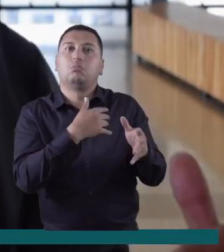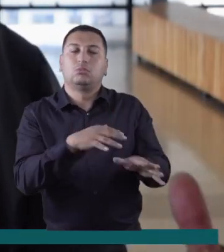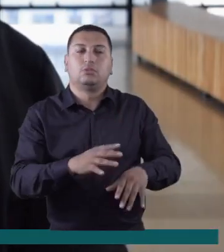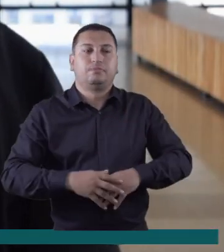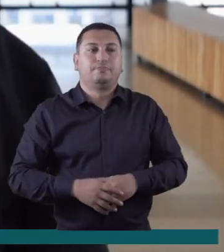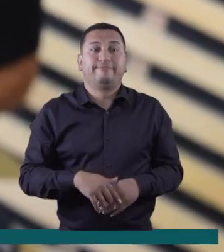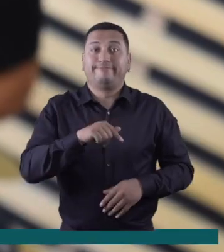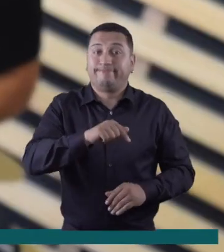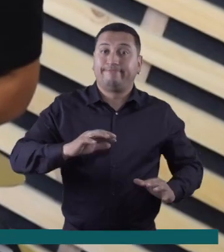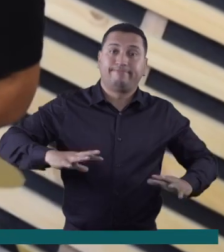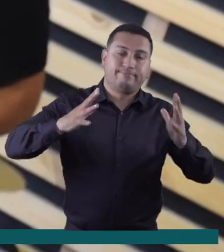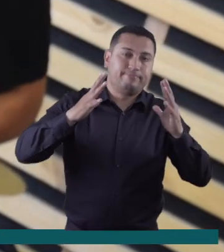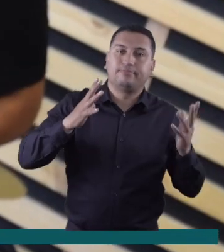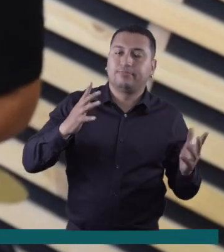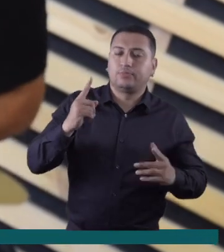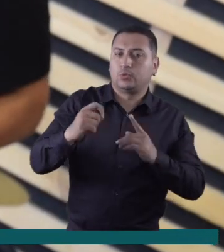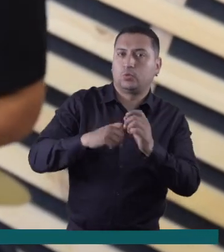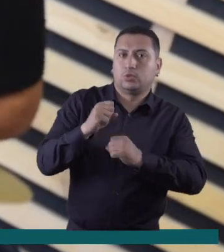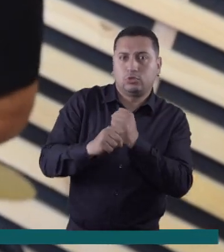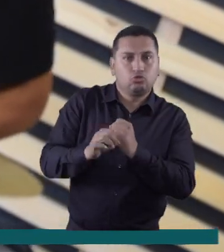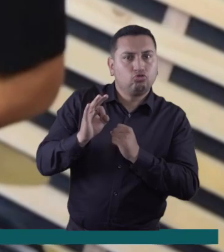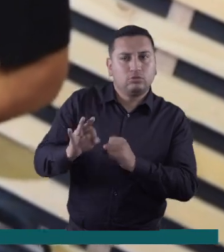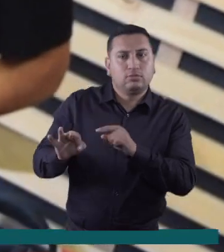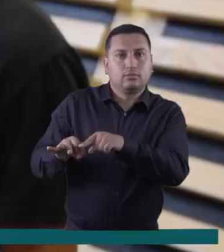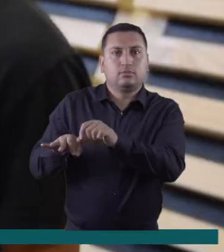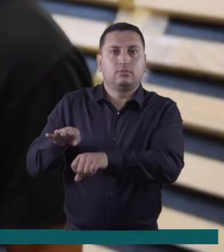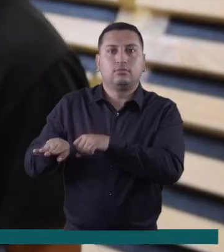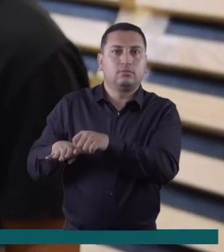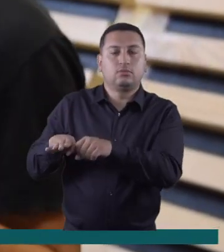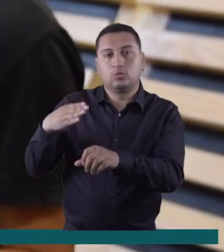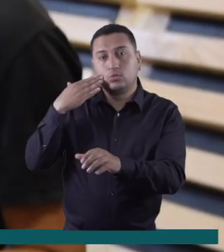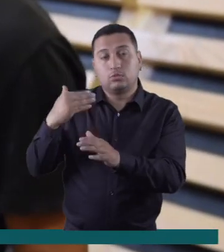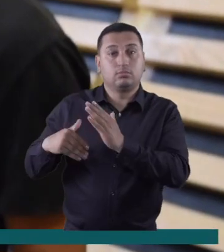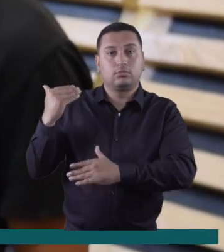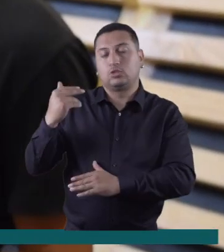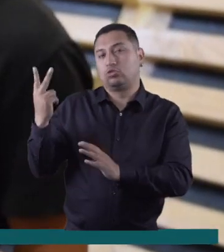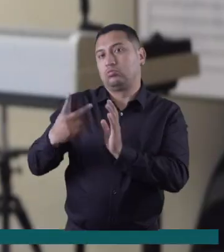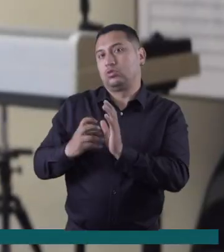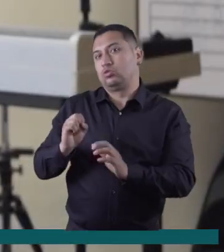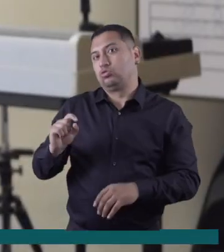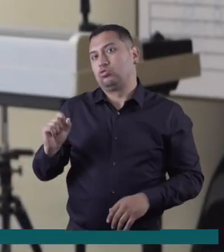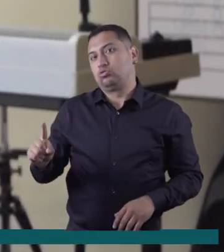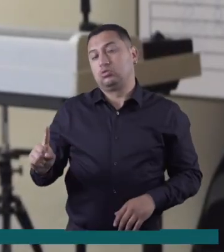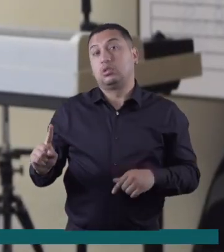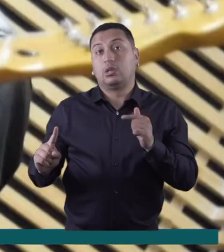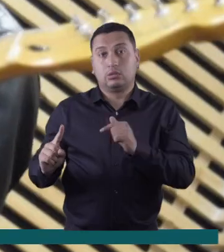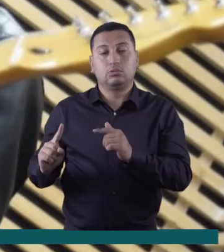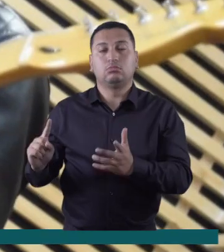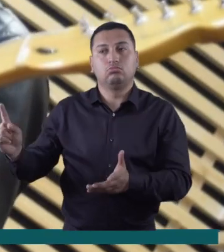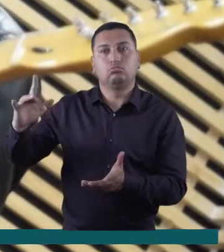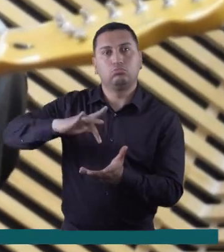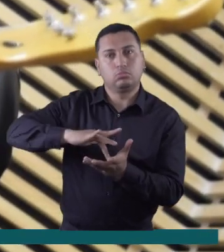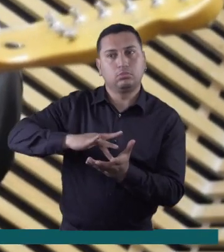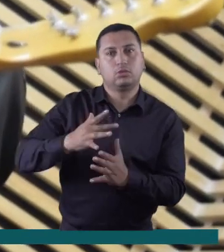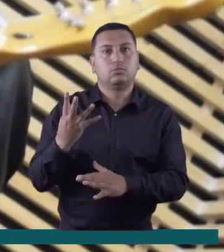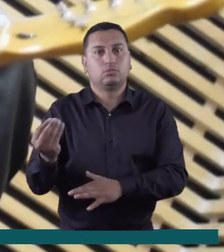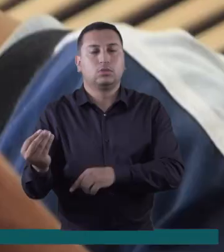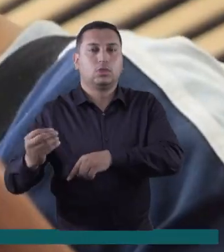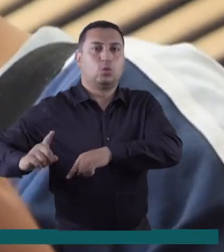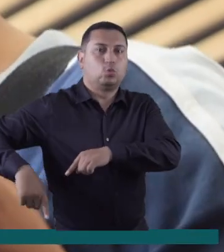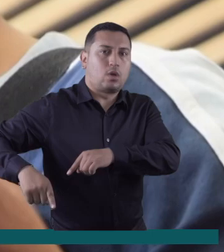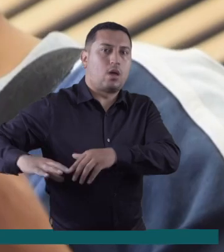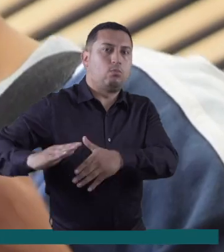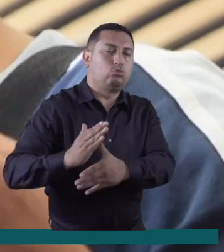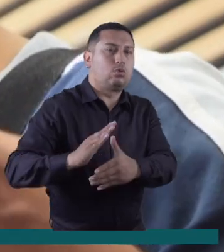sustentado ellas mismas. Este evento se celebra anualmente en Cajicá desde el año 2011 y ha permitido la participación de escuelas